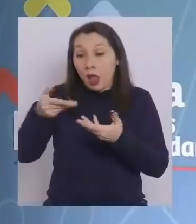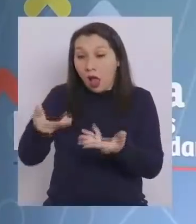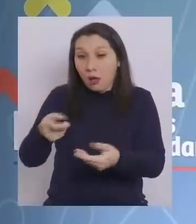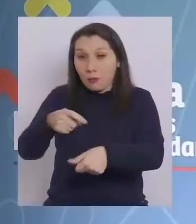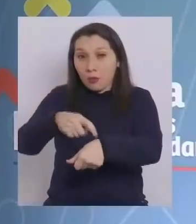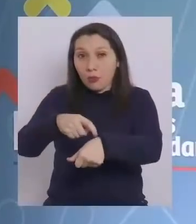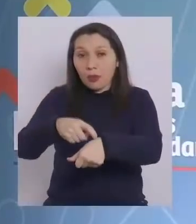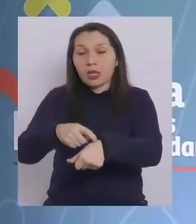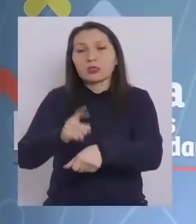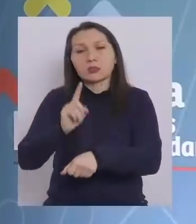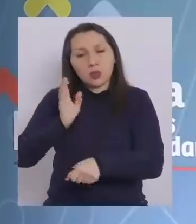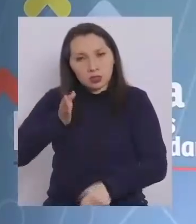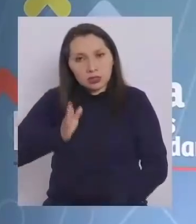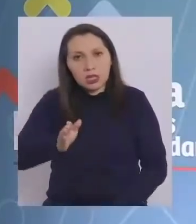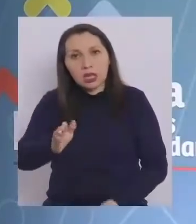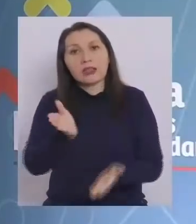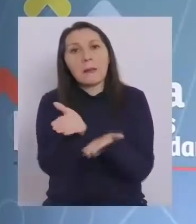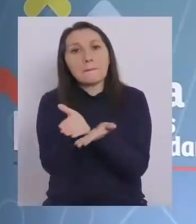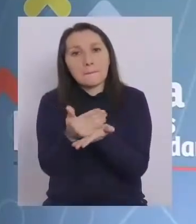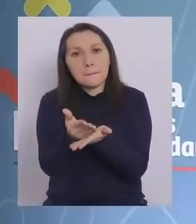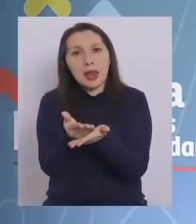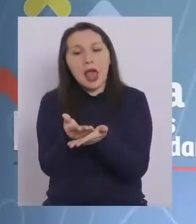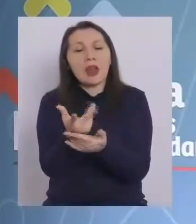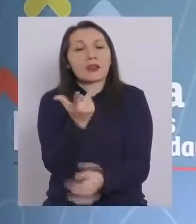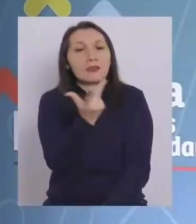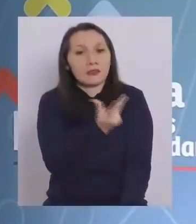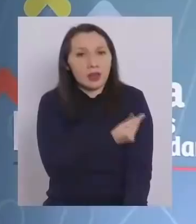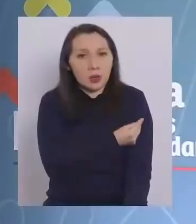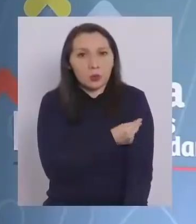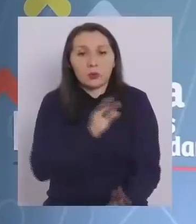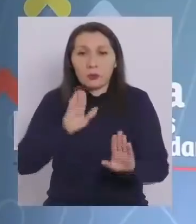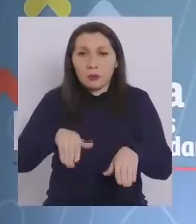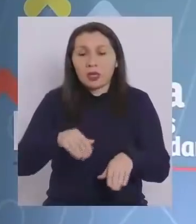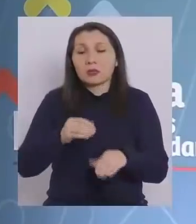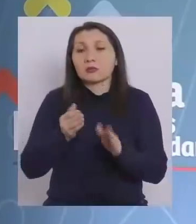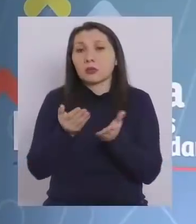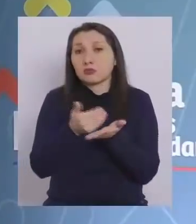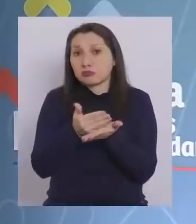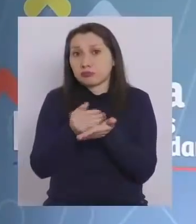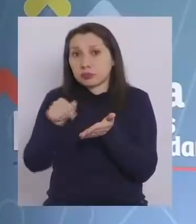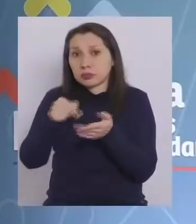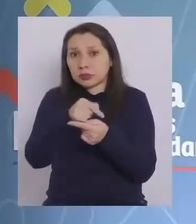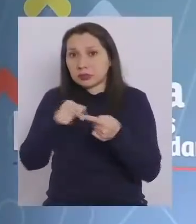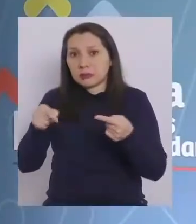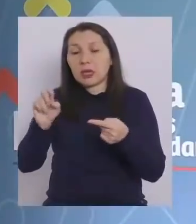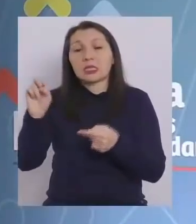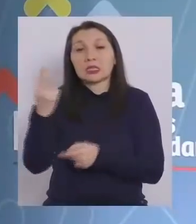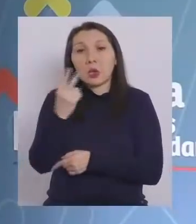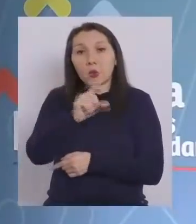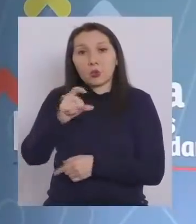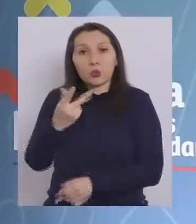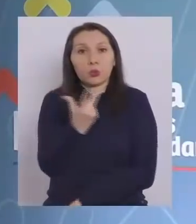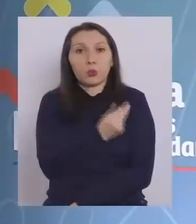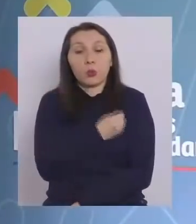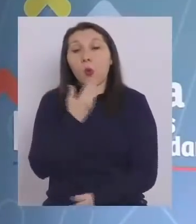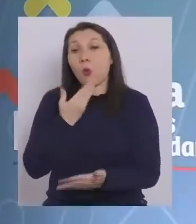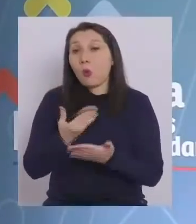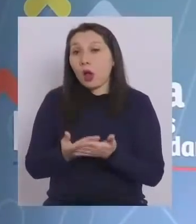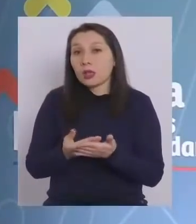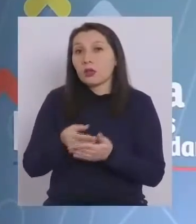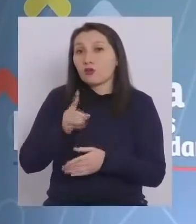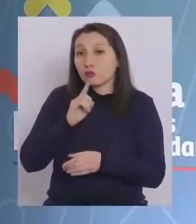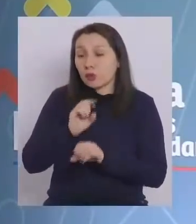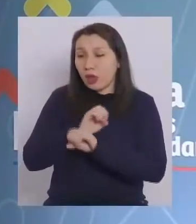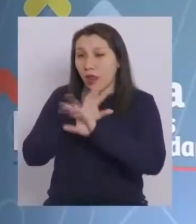momento tenemos que seguir con el plan de vacunación, como lo hemos contemplado para esta semana, de segundas dosis y en la medida que tengamos